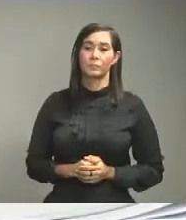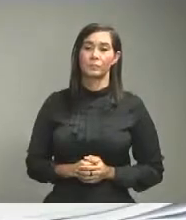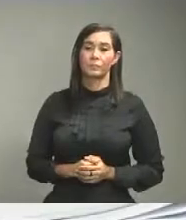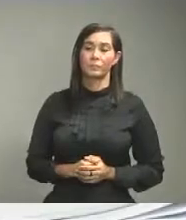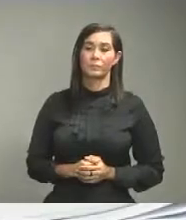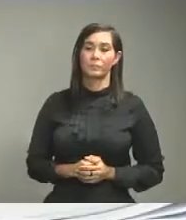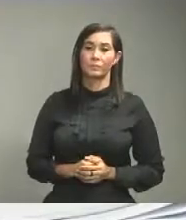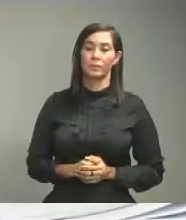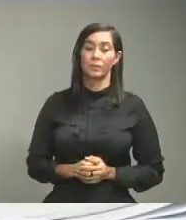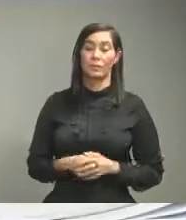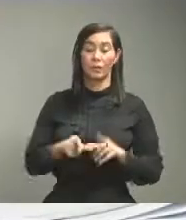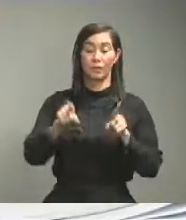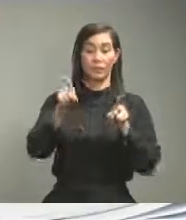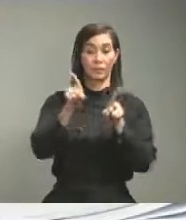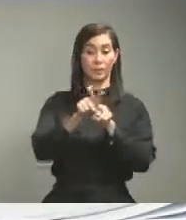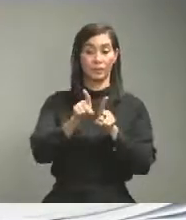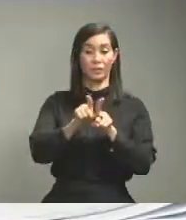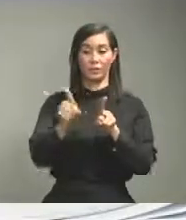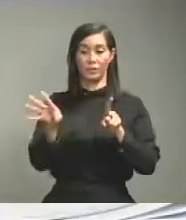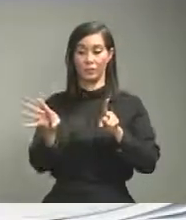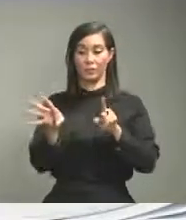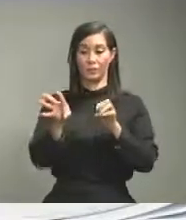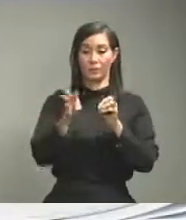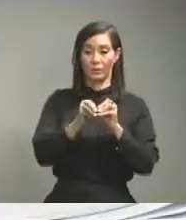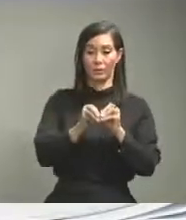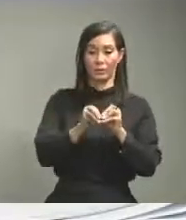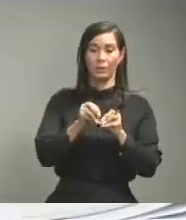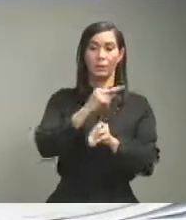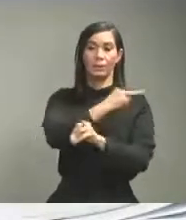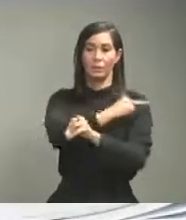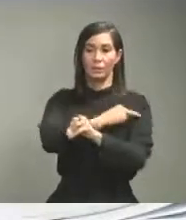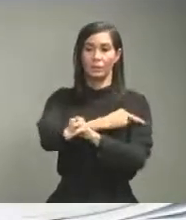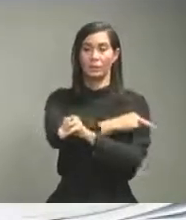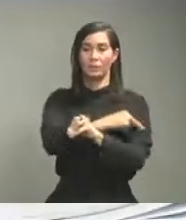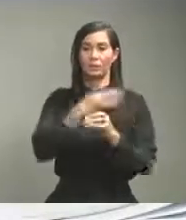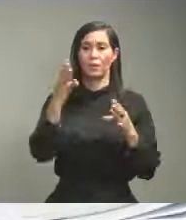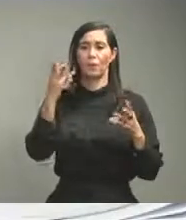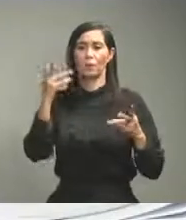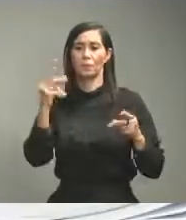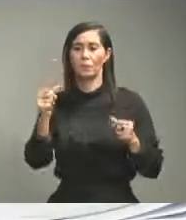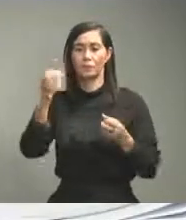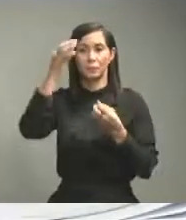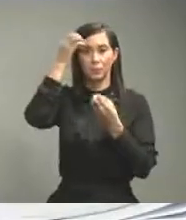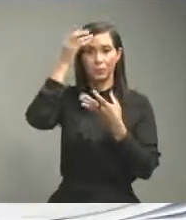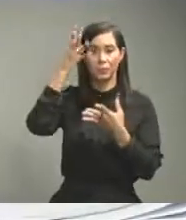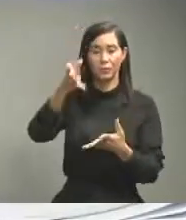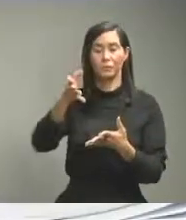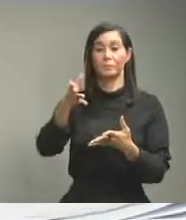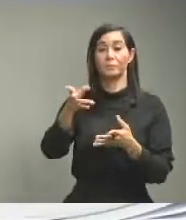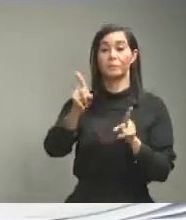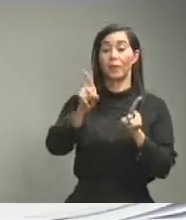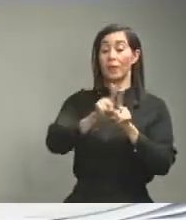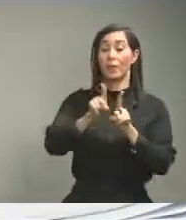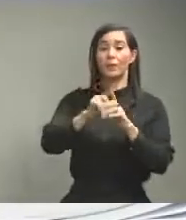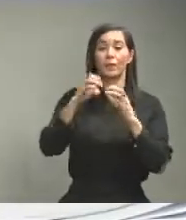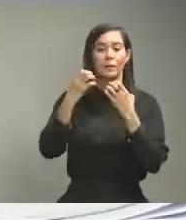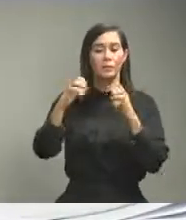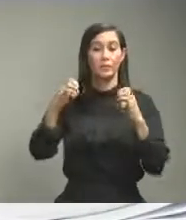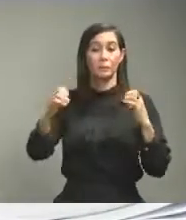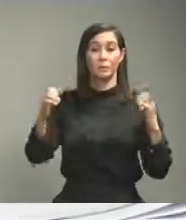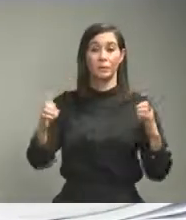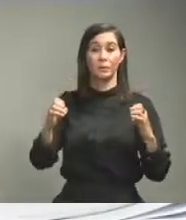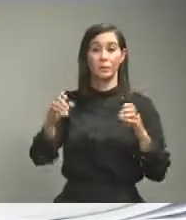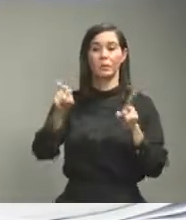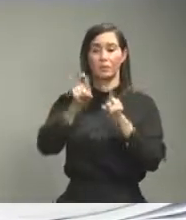hemos agregado como le decía las hospitalizaciones las los ingresos en unidades de cuidados intensivos